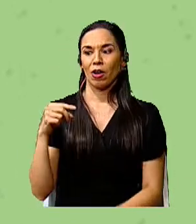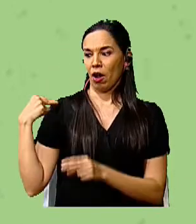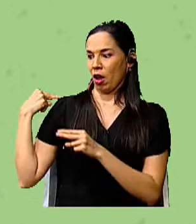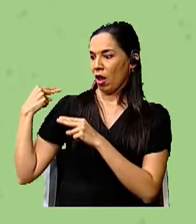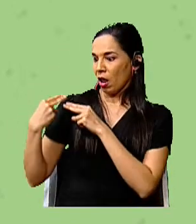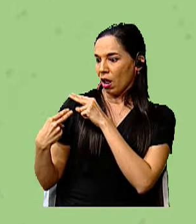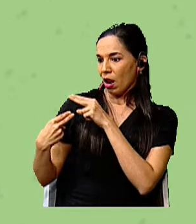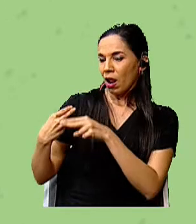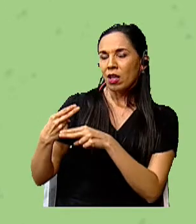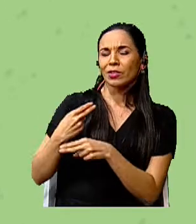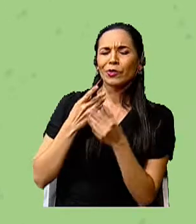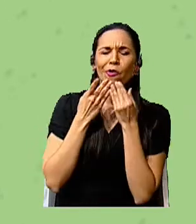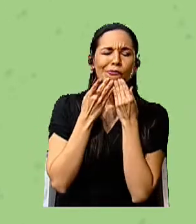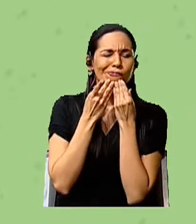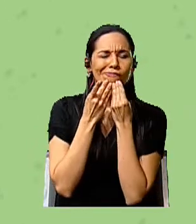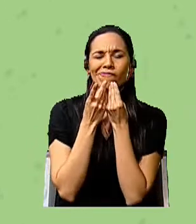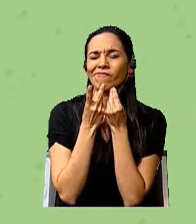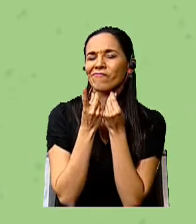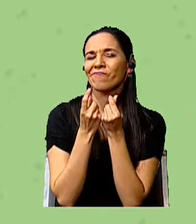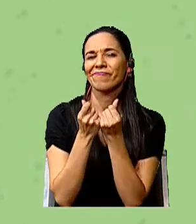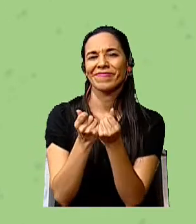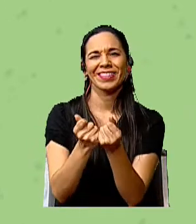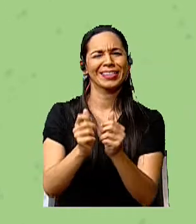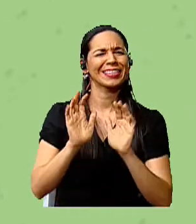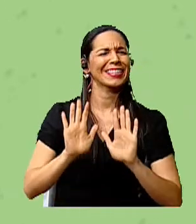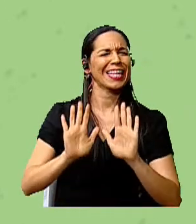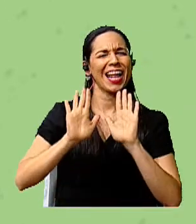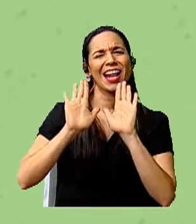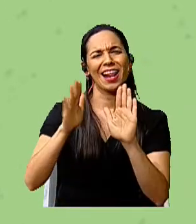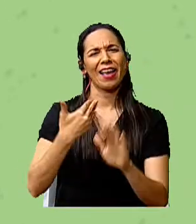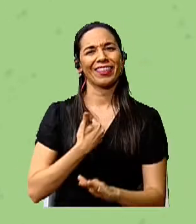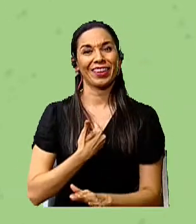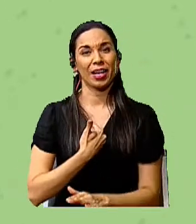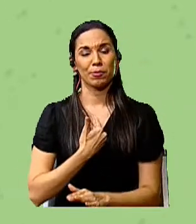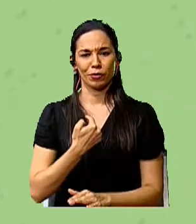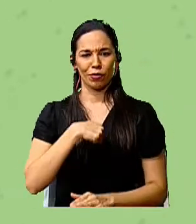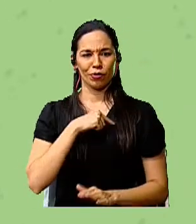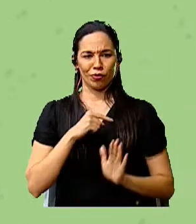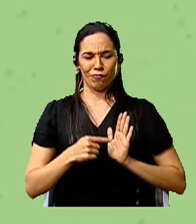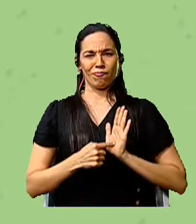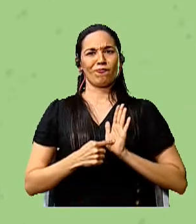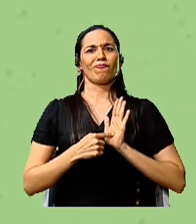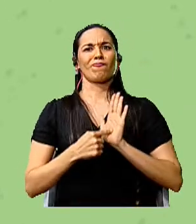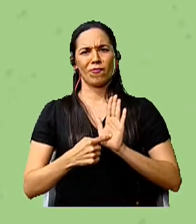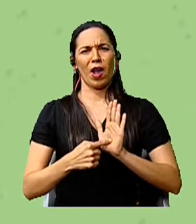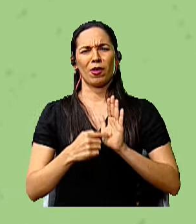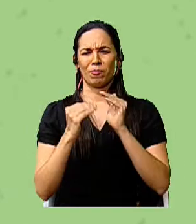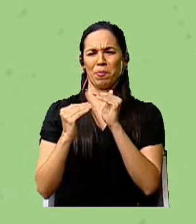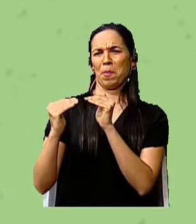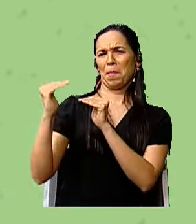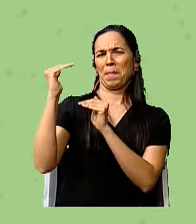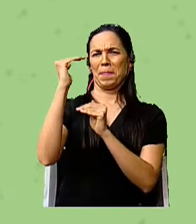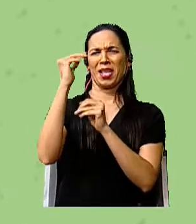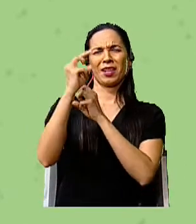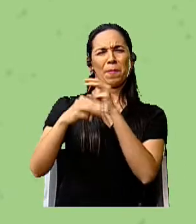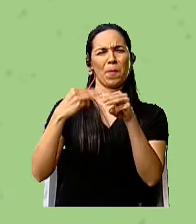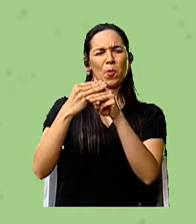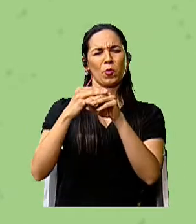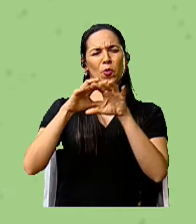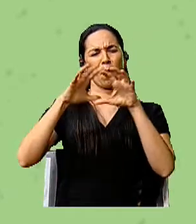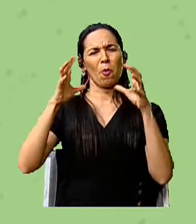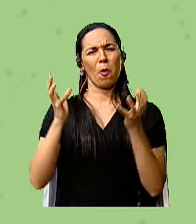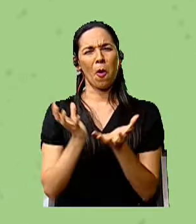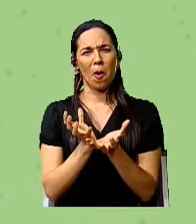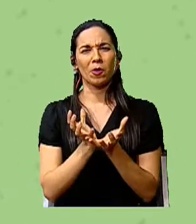más ricas que tenemos y nos sitúa en un lugar privilegiado del mundo. ¡Qué gran